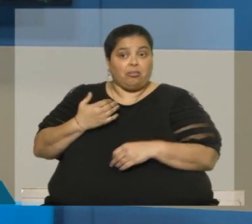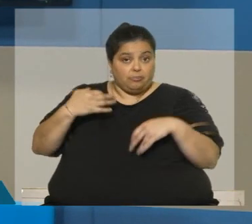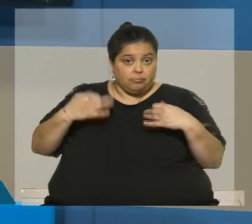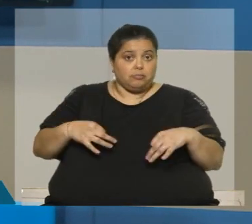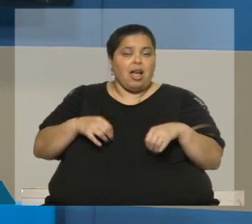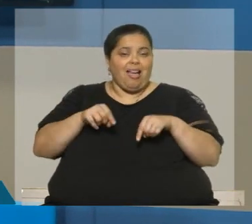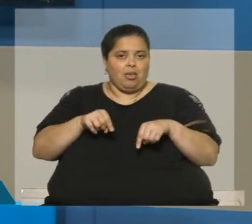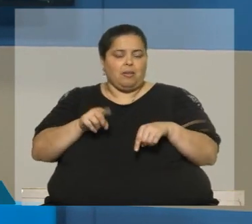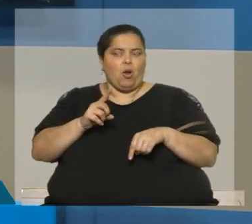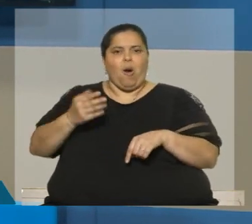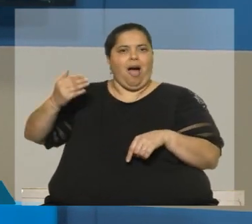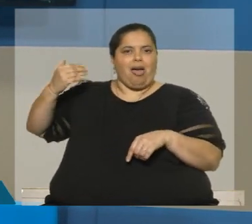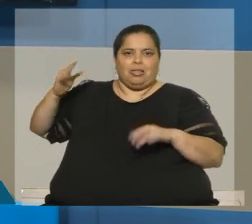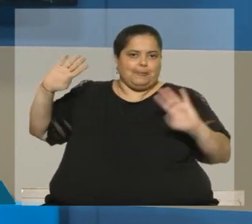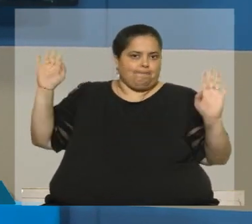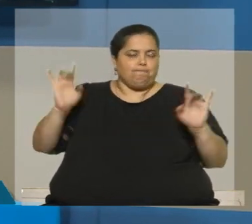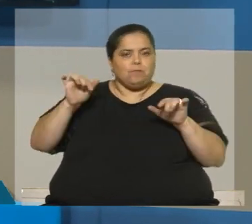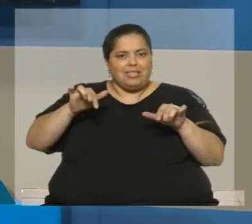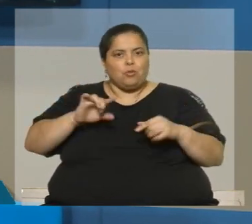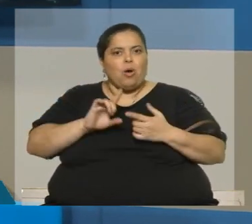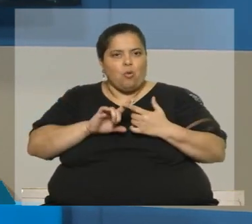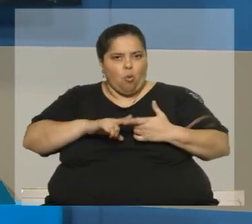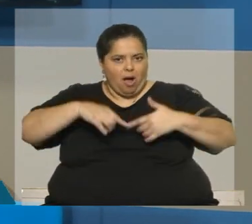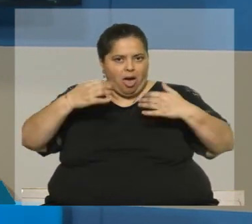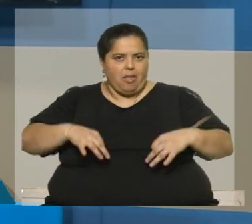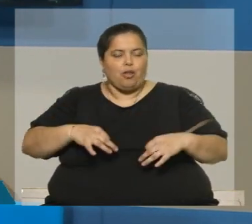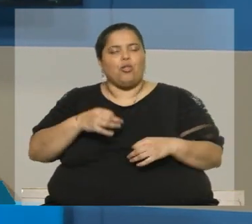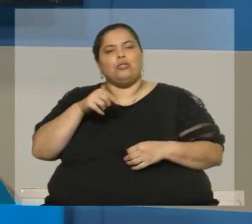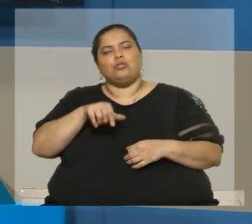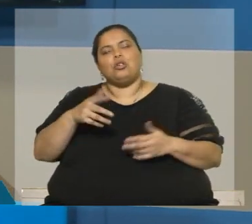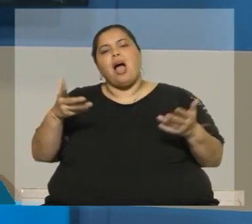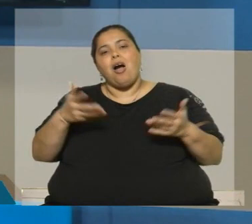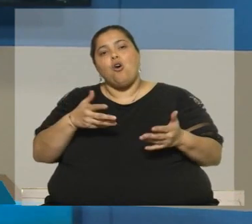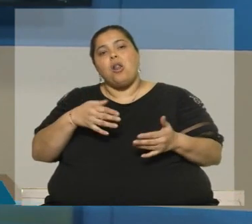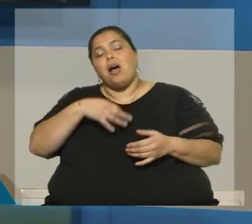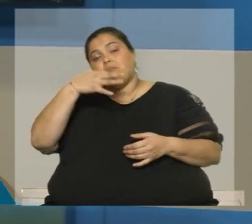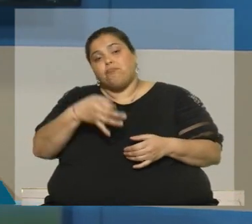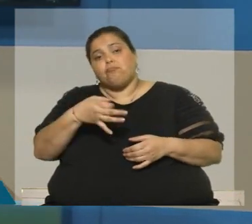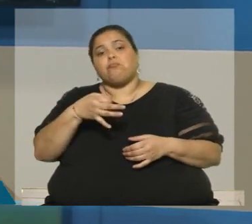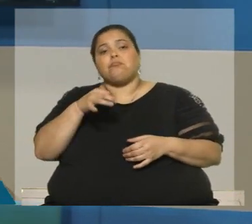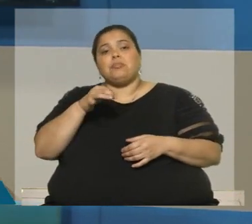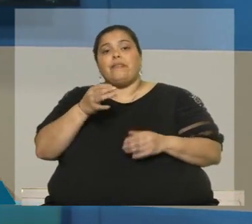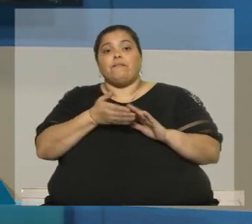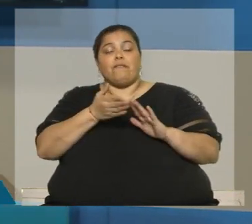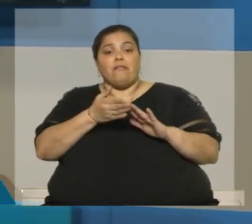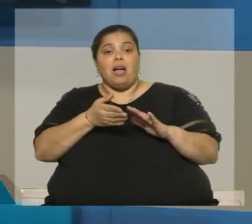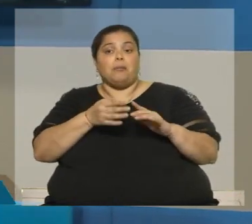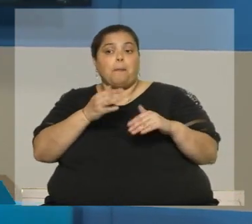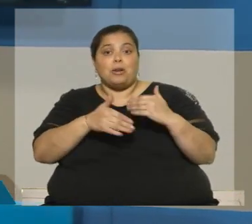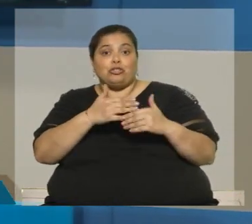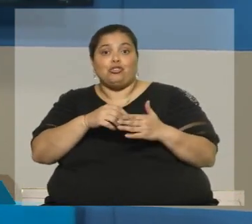todo para conseguir tener un gran acuerdo, como es el que tenemos encima de la mesa, que está pendiente de iniciar el proceso de ratificación.